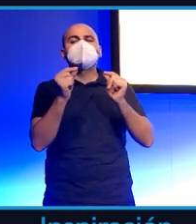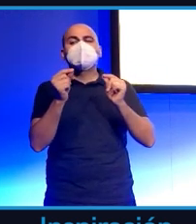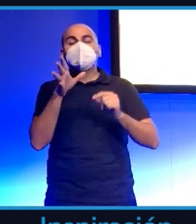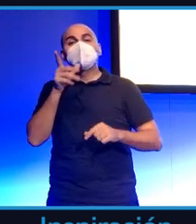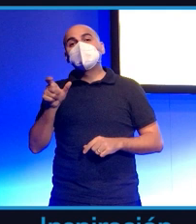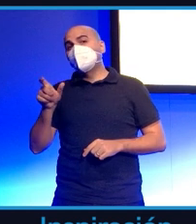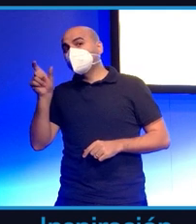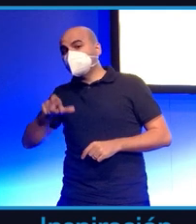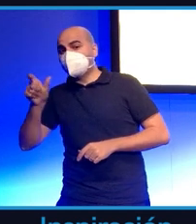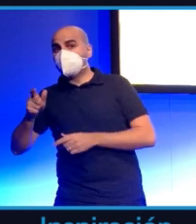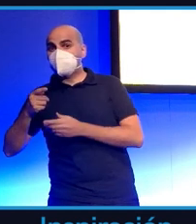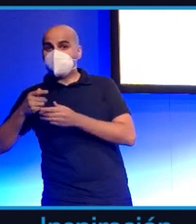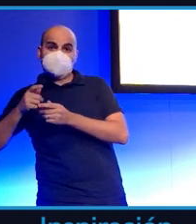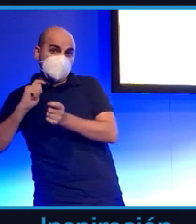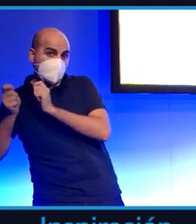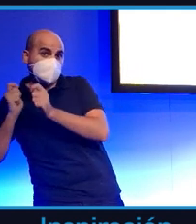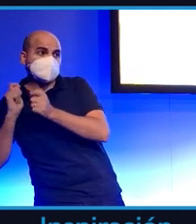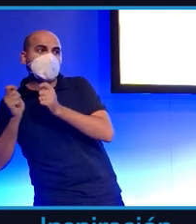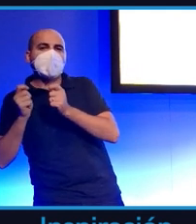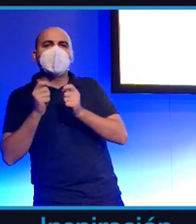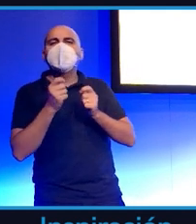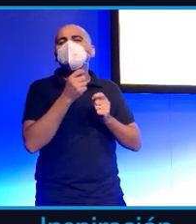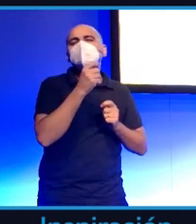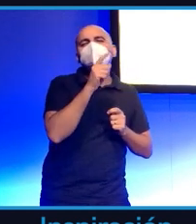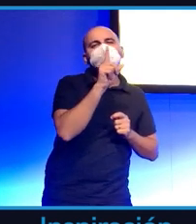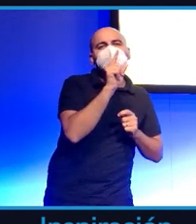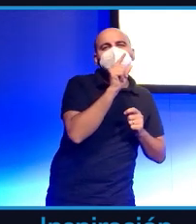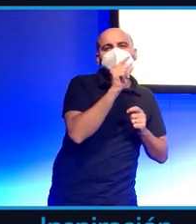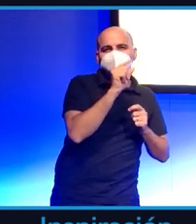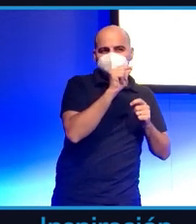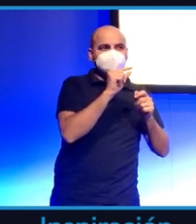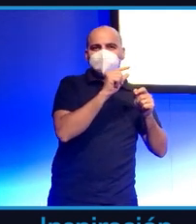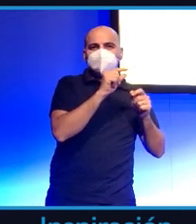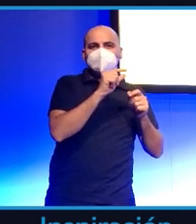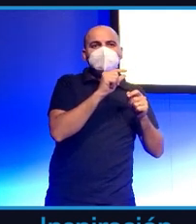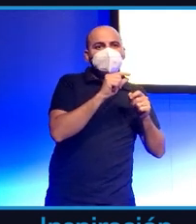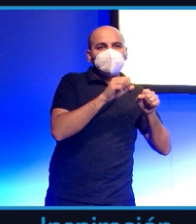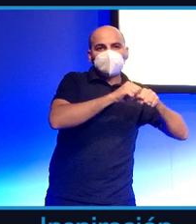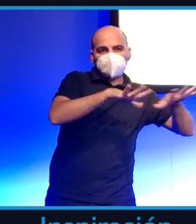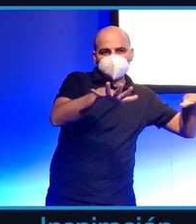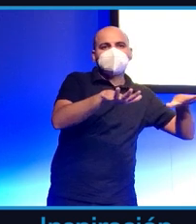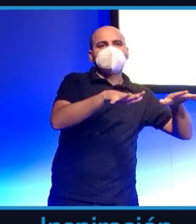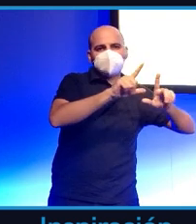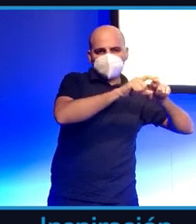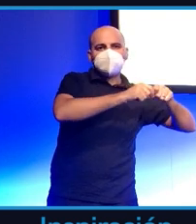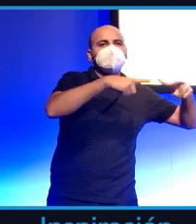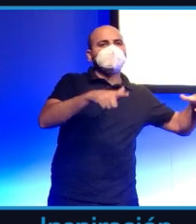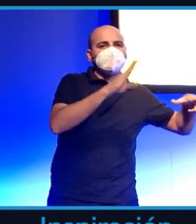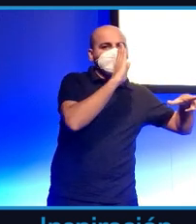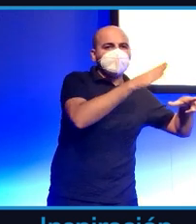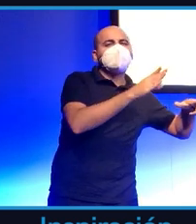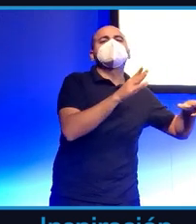ha empezado hace relativamente poco. Hace año y pico, ¿no? Podríamos decir que es el momento en el que algunos periodistas